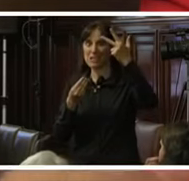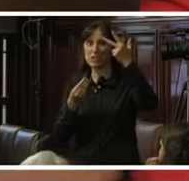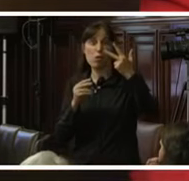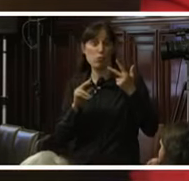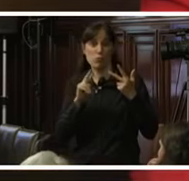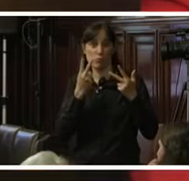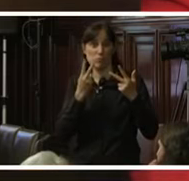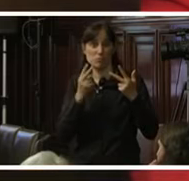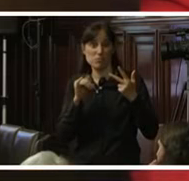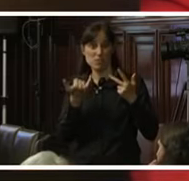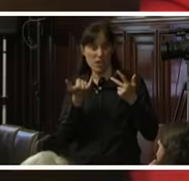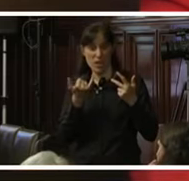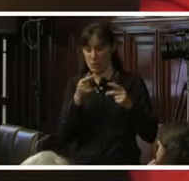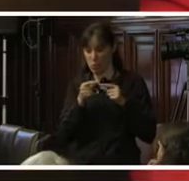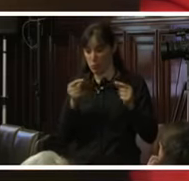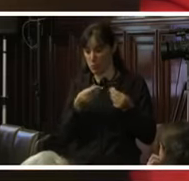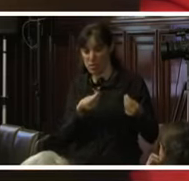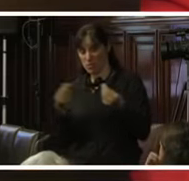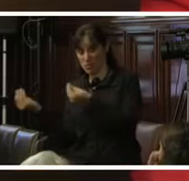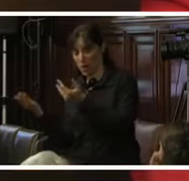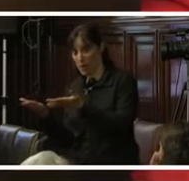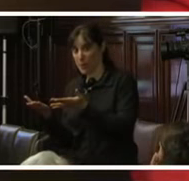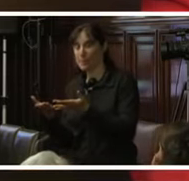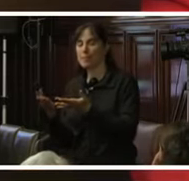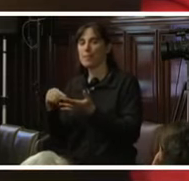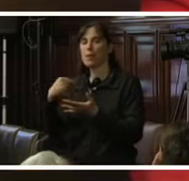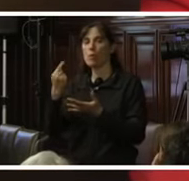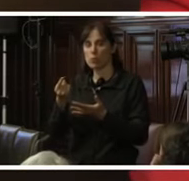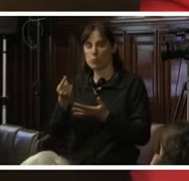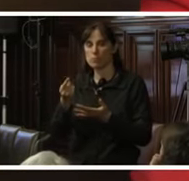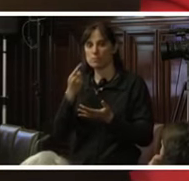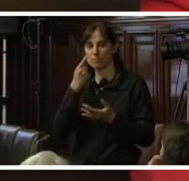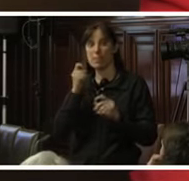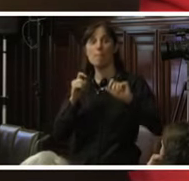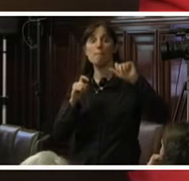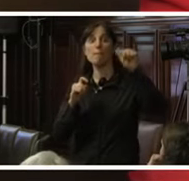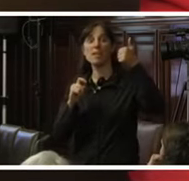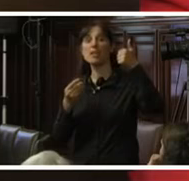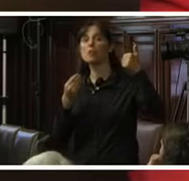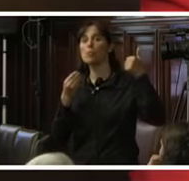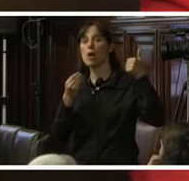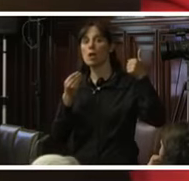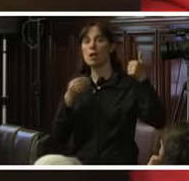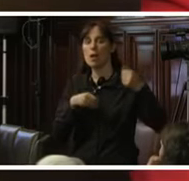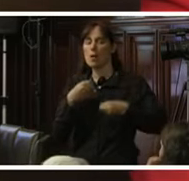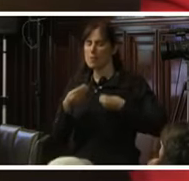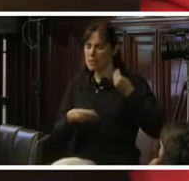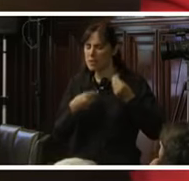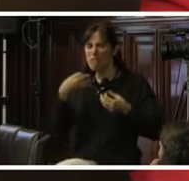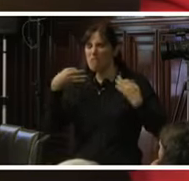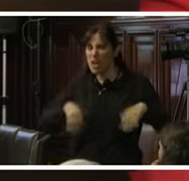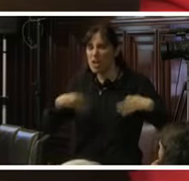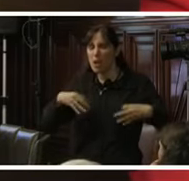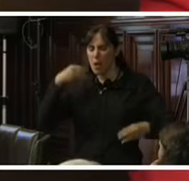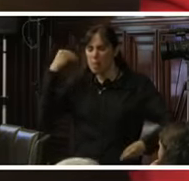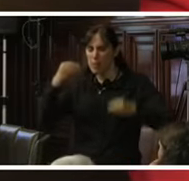planteadas directamente en el documento que estamos alcanzando y otra que se desprende de ellas. La primera es expresar la preocupación